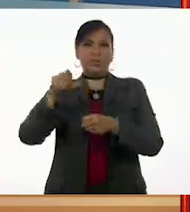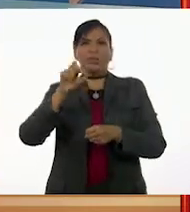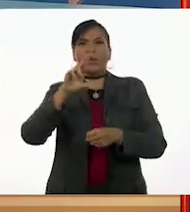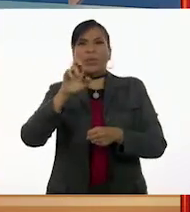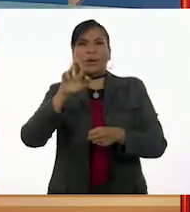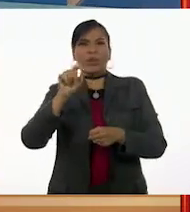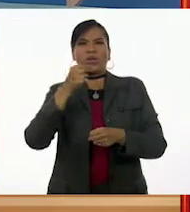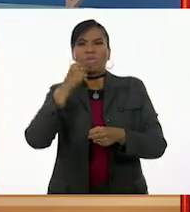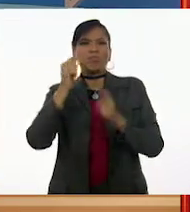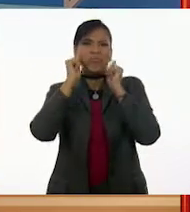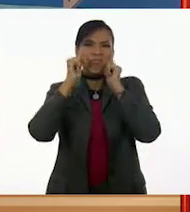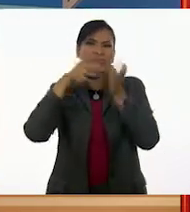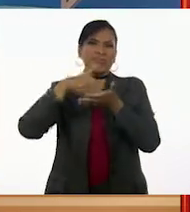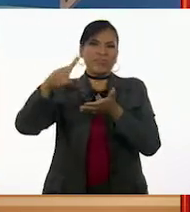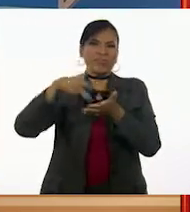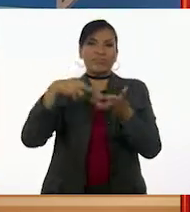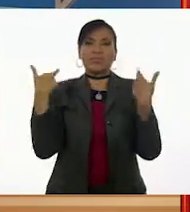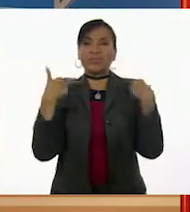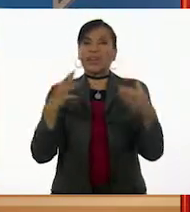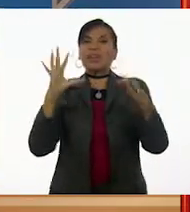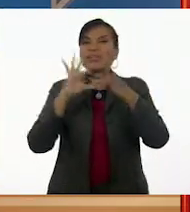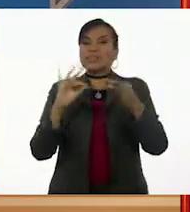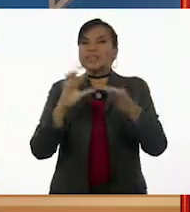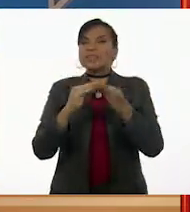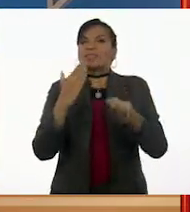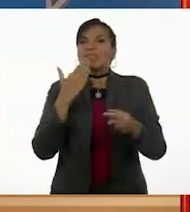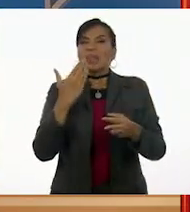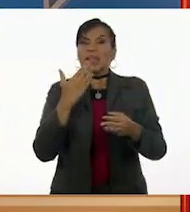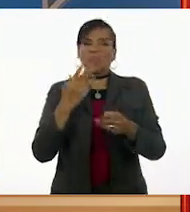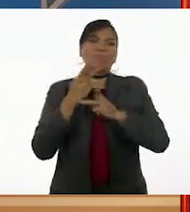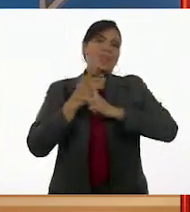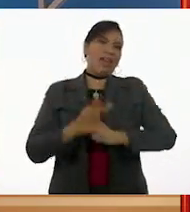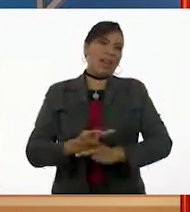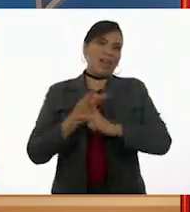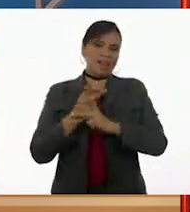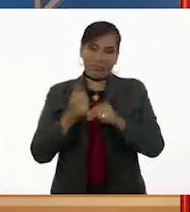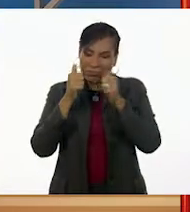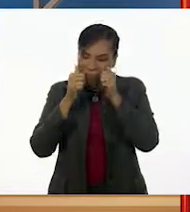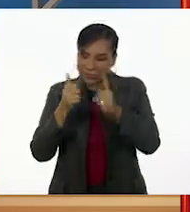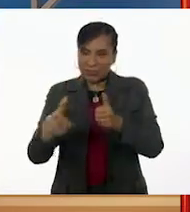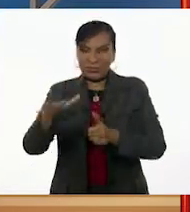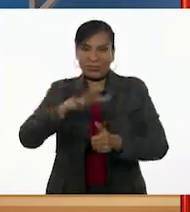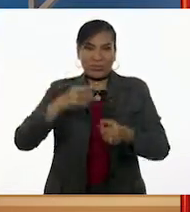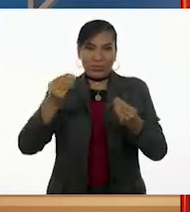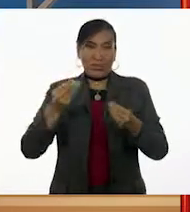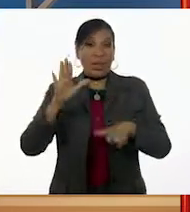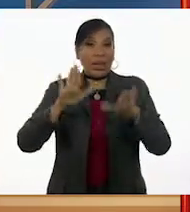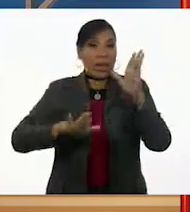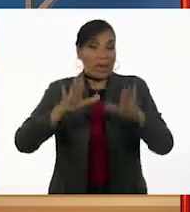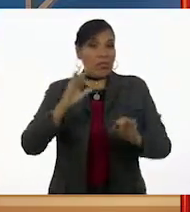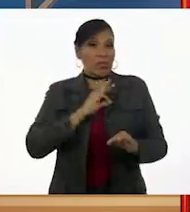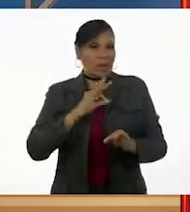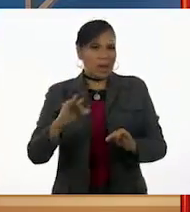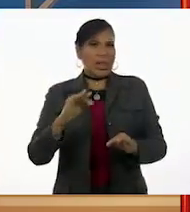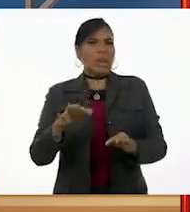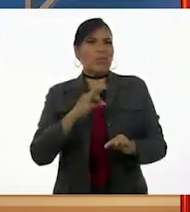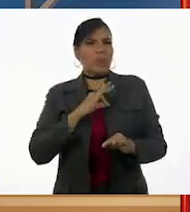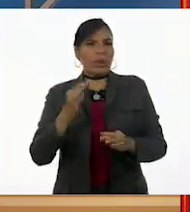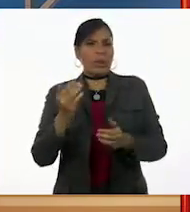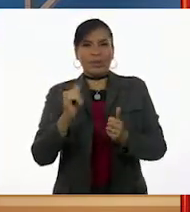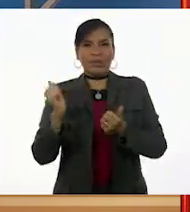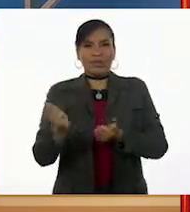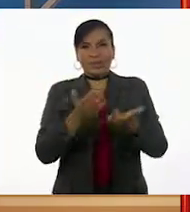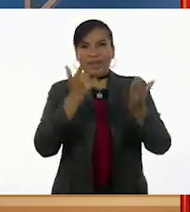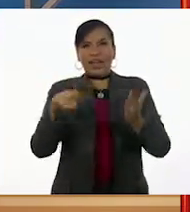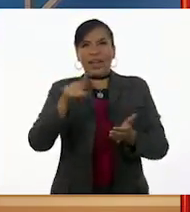caminata, ya que la maestra explica muy bien y les tiene muchísima paciencia. Incluso, cuando puede, hasta lleva a sus